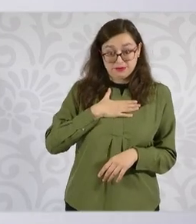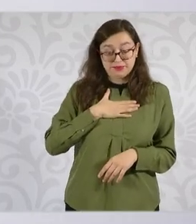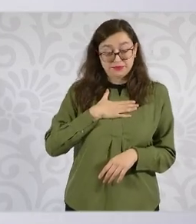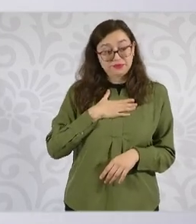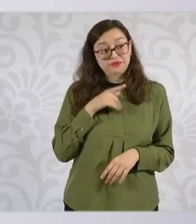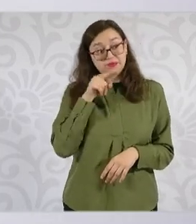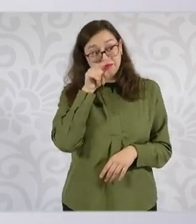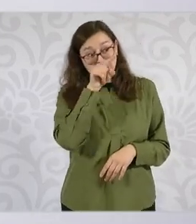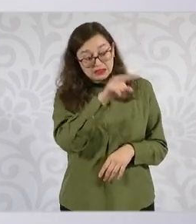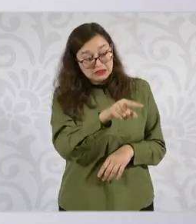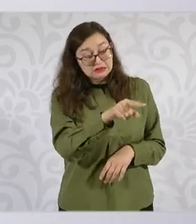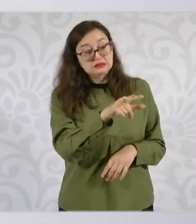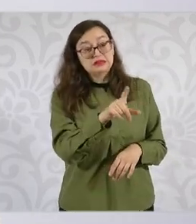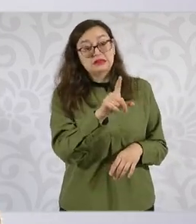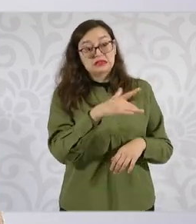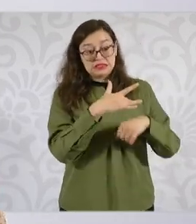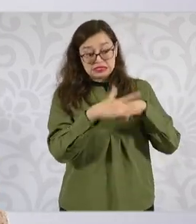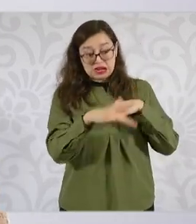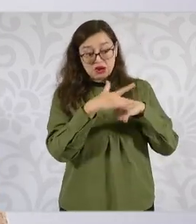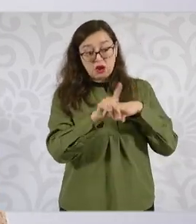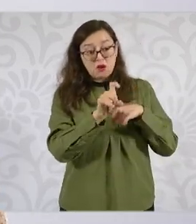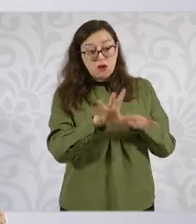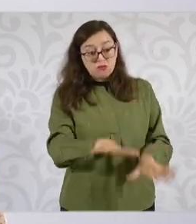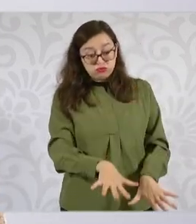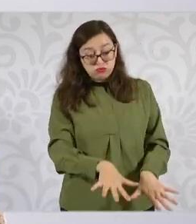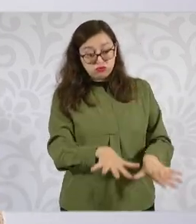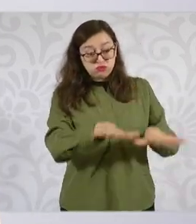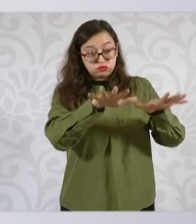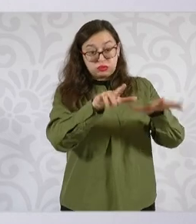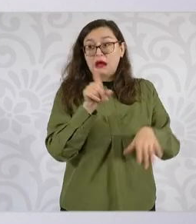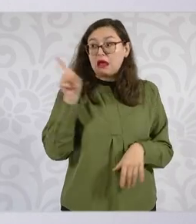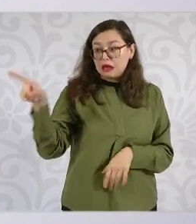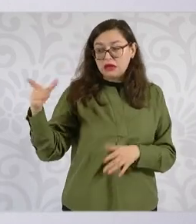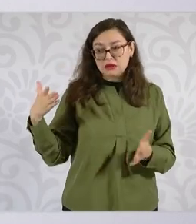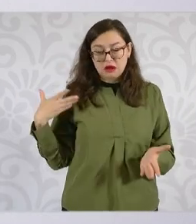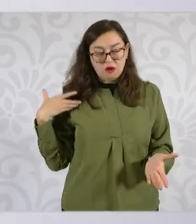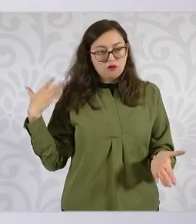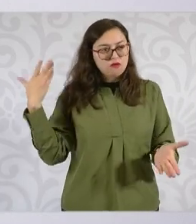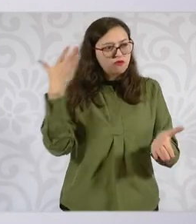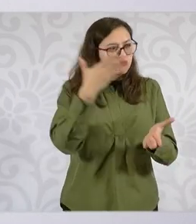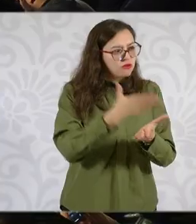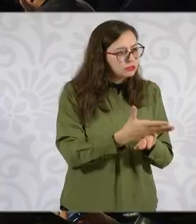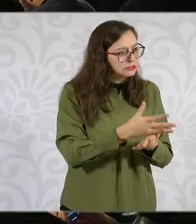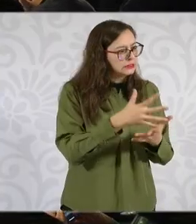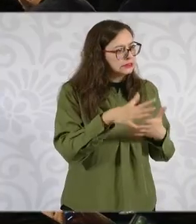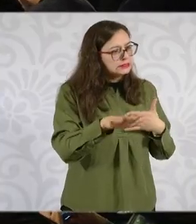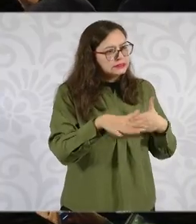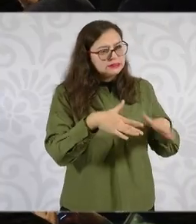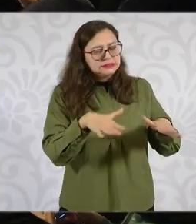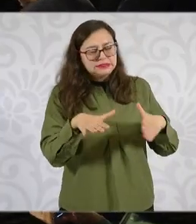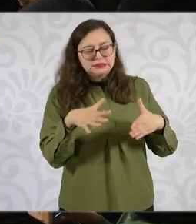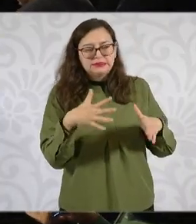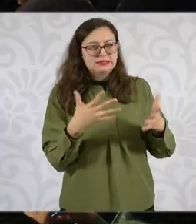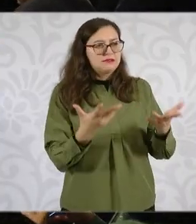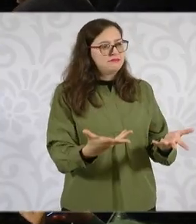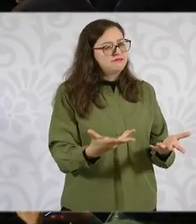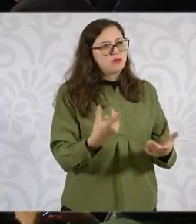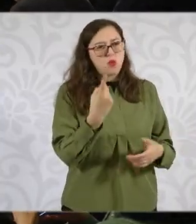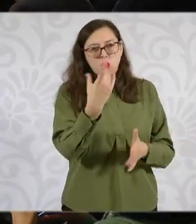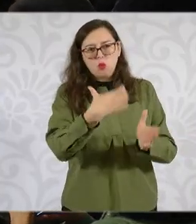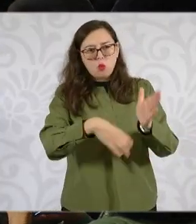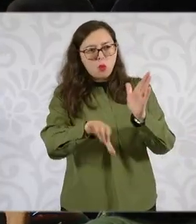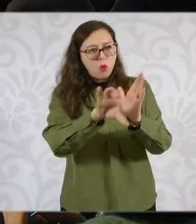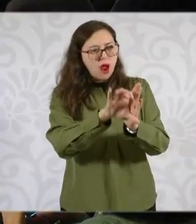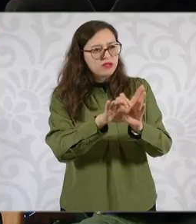recorriendo las calles, hay familias hacinadas en un solo cuarto y condiciones